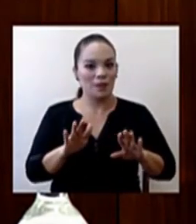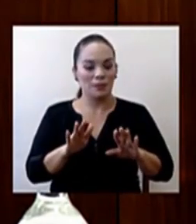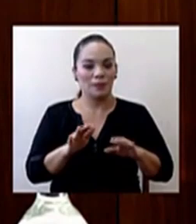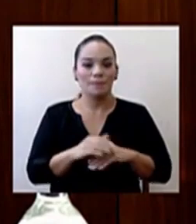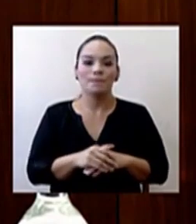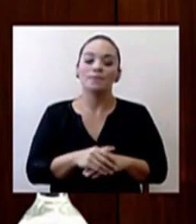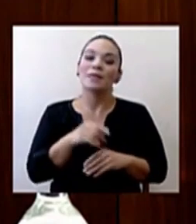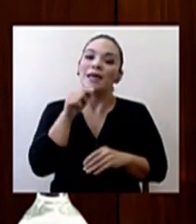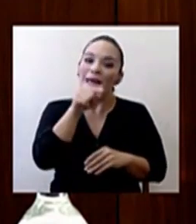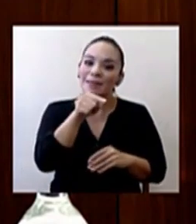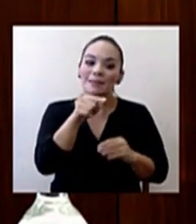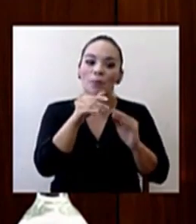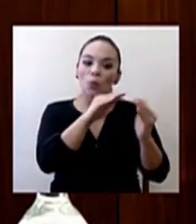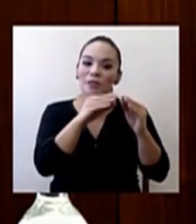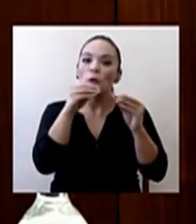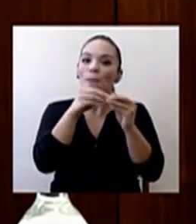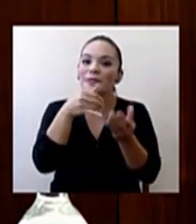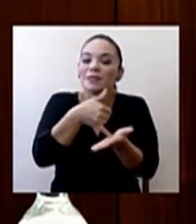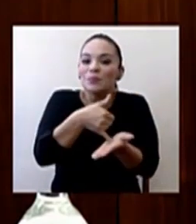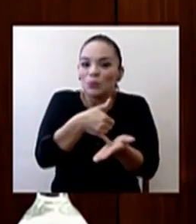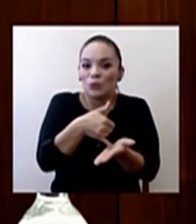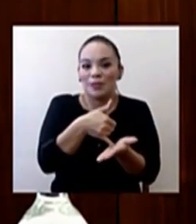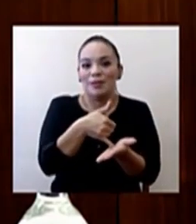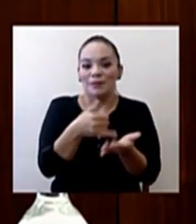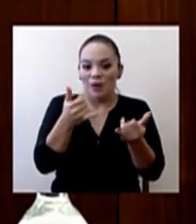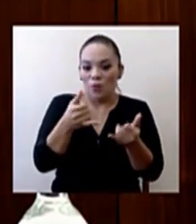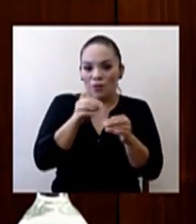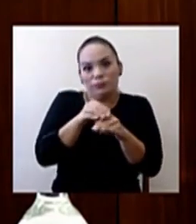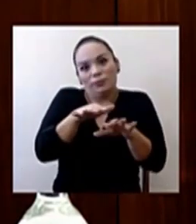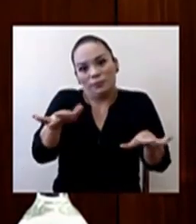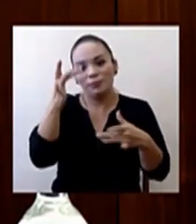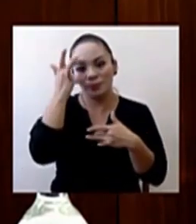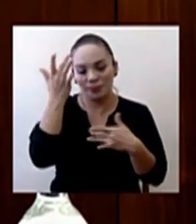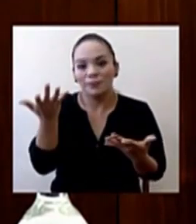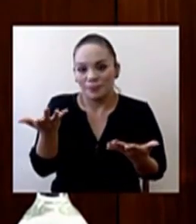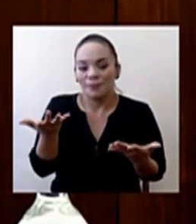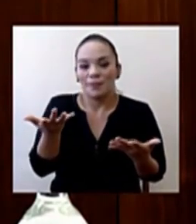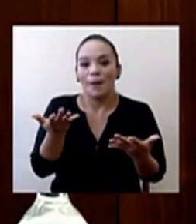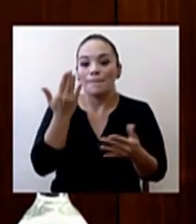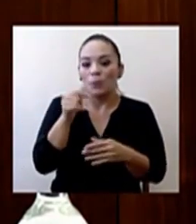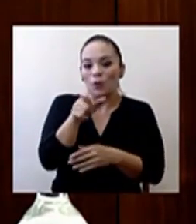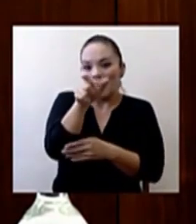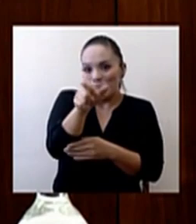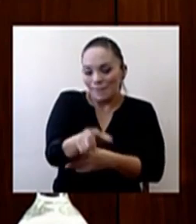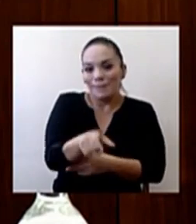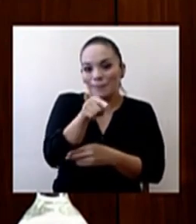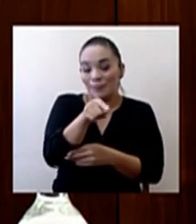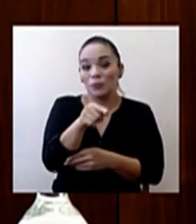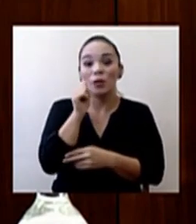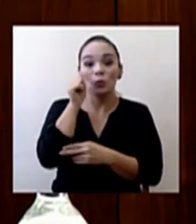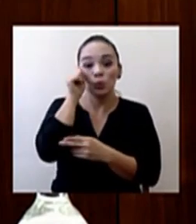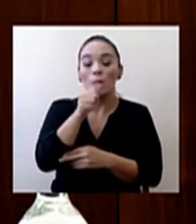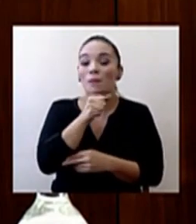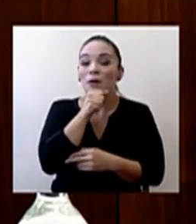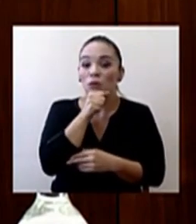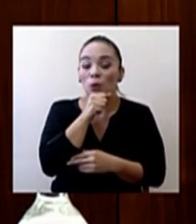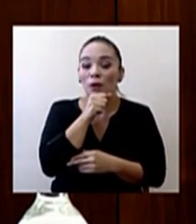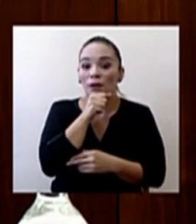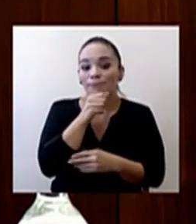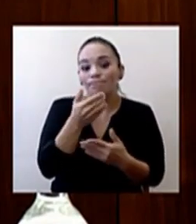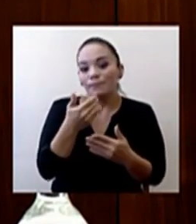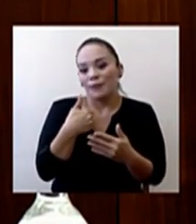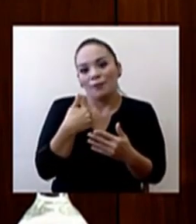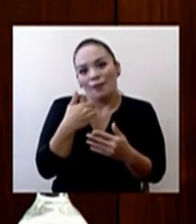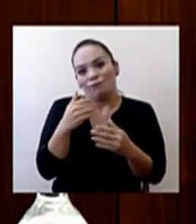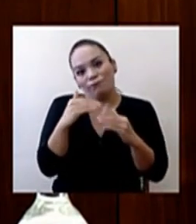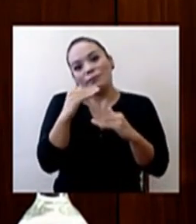población más vulnerable en esta pandemia, porque esas personas no solo tienen la edad